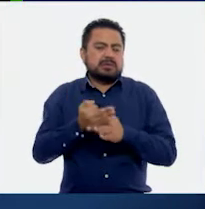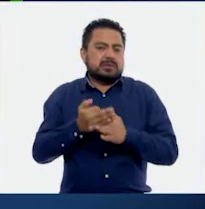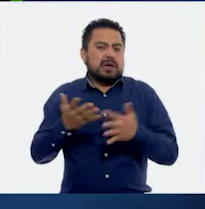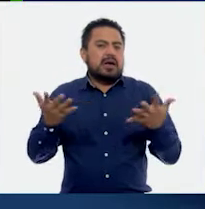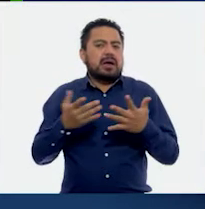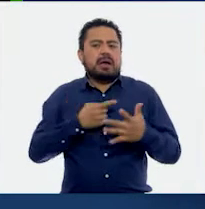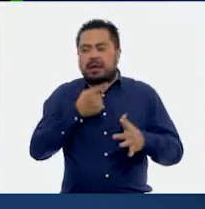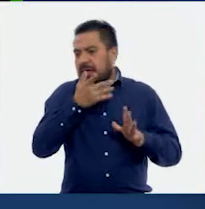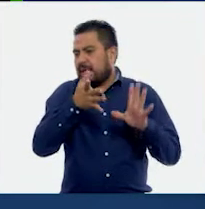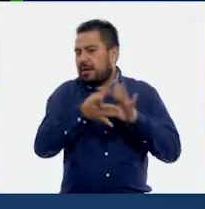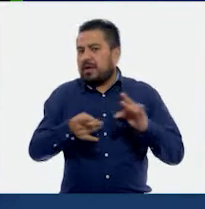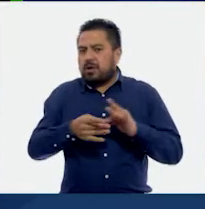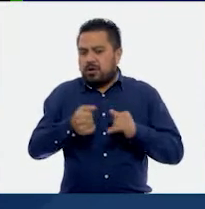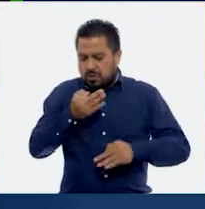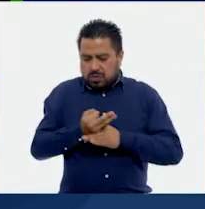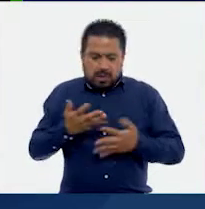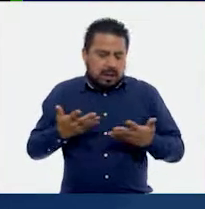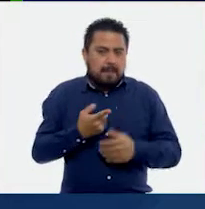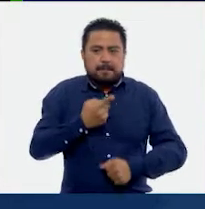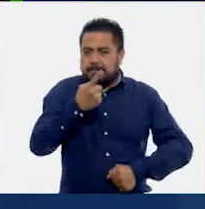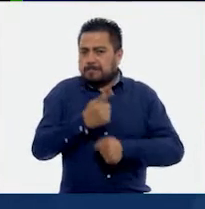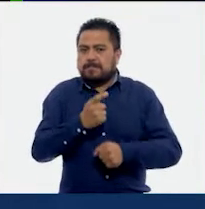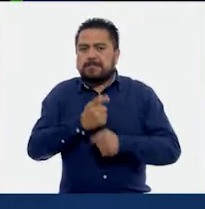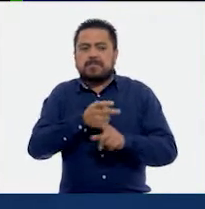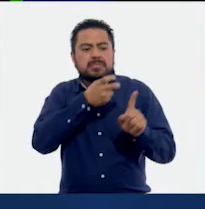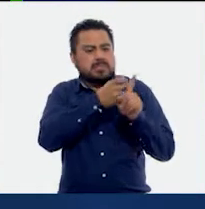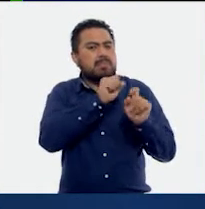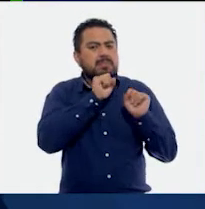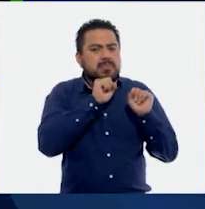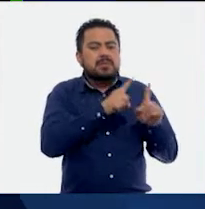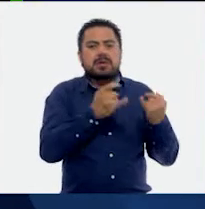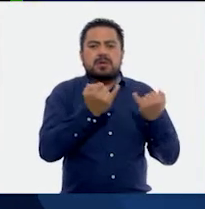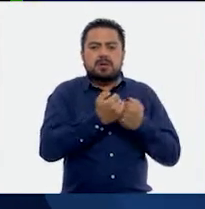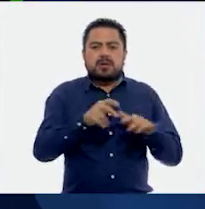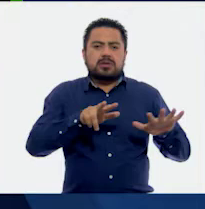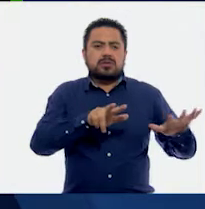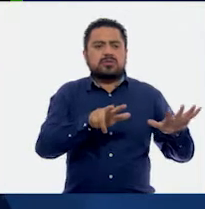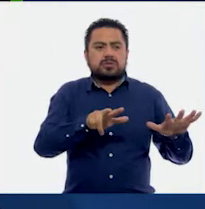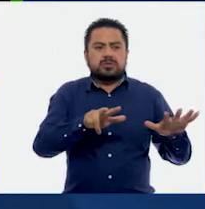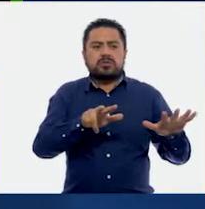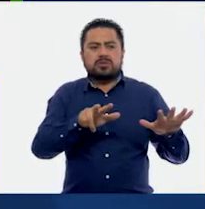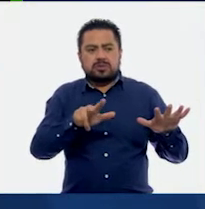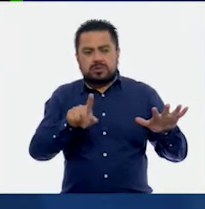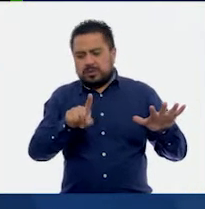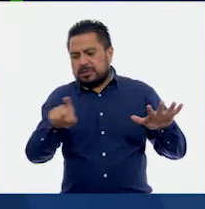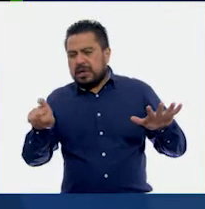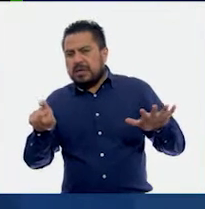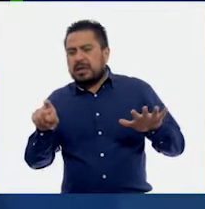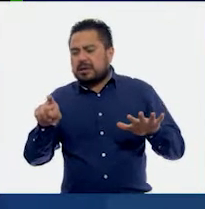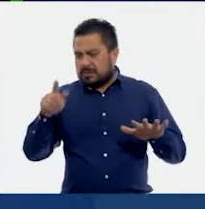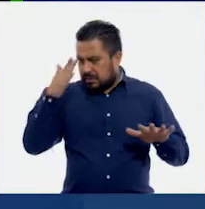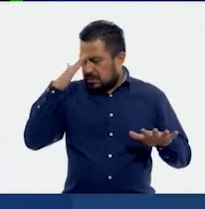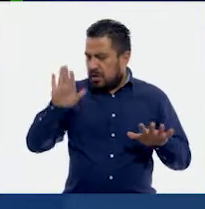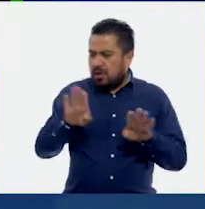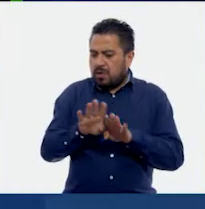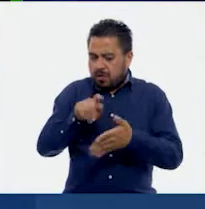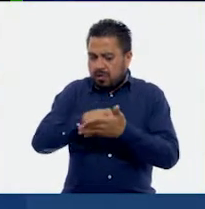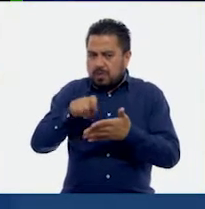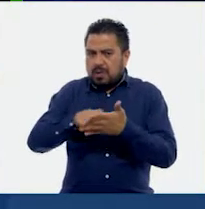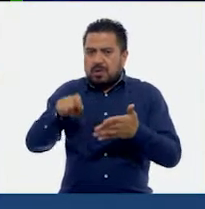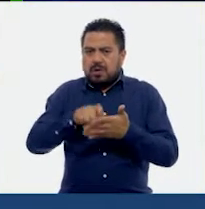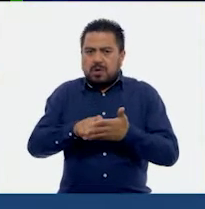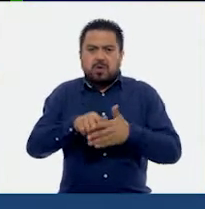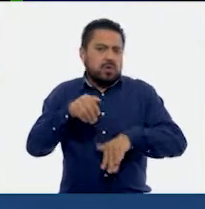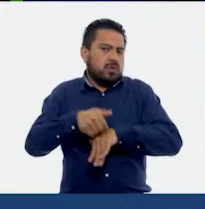lo que dije que haríamos primero. Esto es lo mismo que 18 centésimas. Y sabemos cómo escribir eso en forma